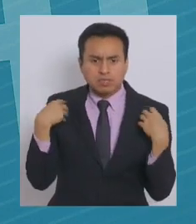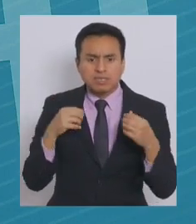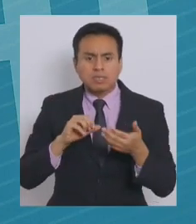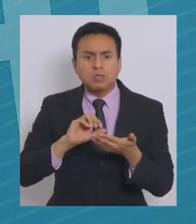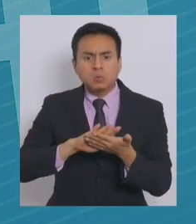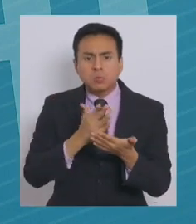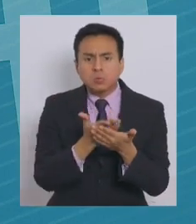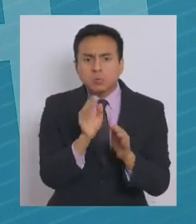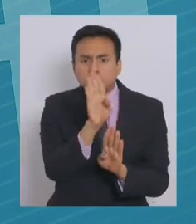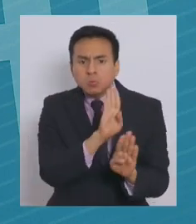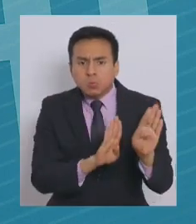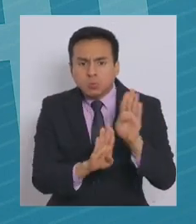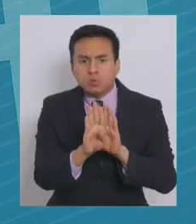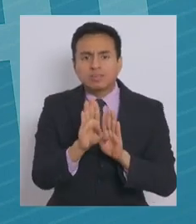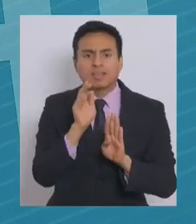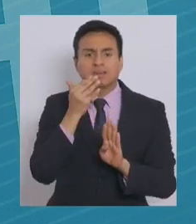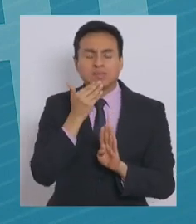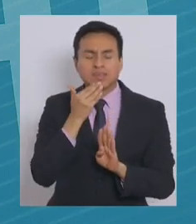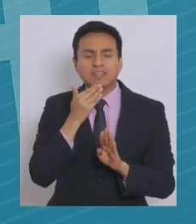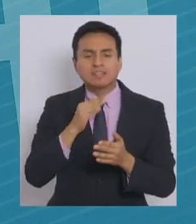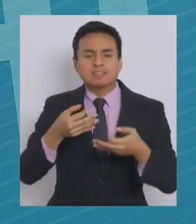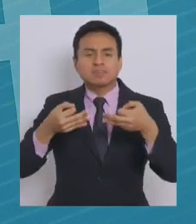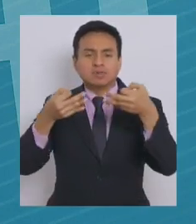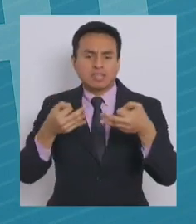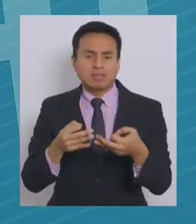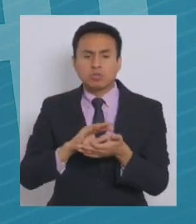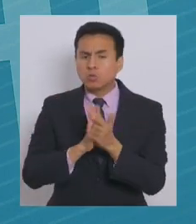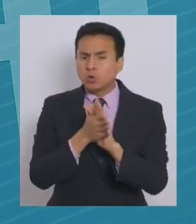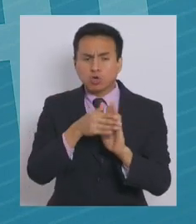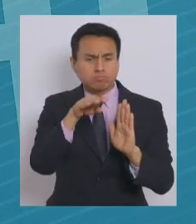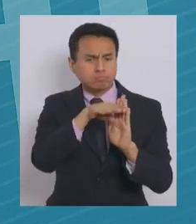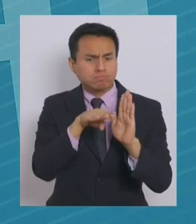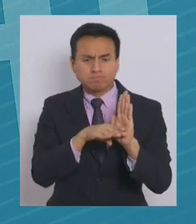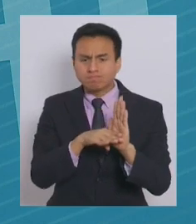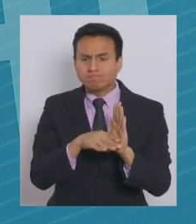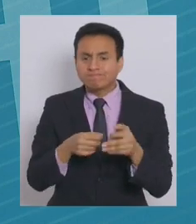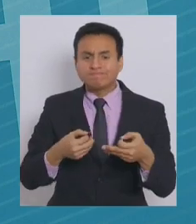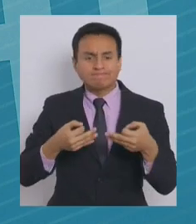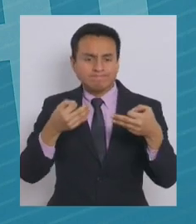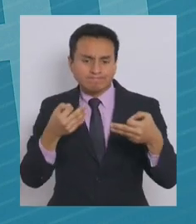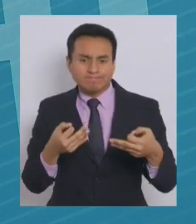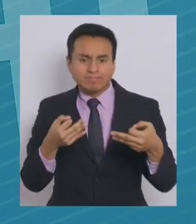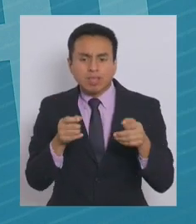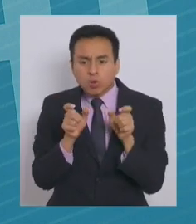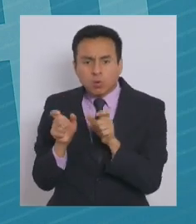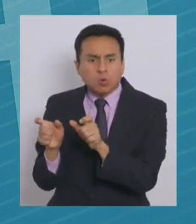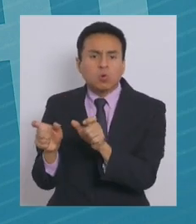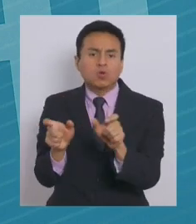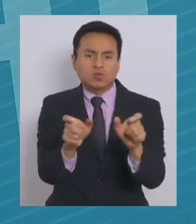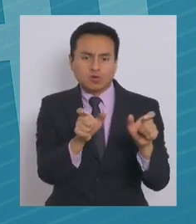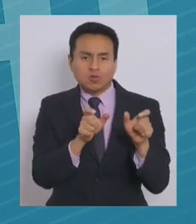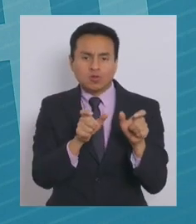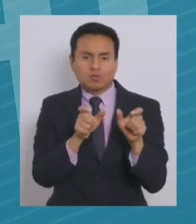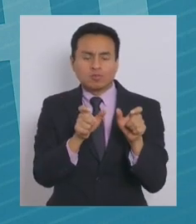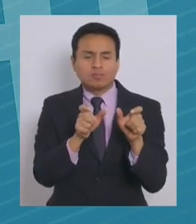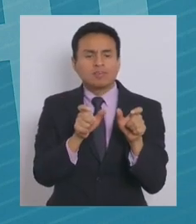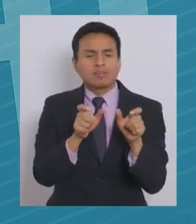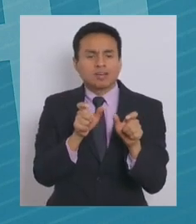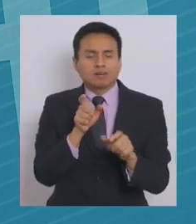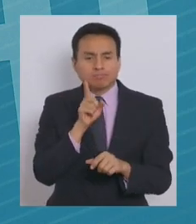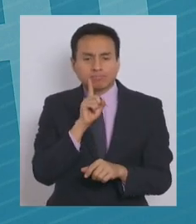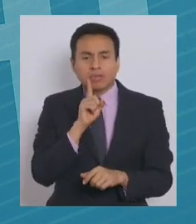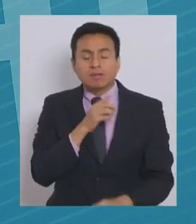supuesto, también de seguridad. Así que está todo bajo el estricto control en ese sentido,